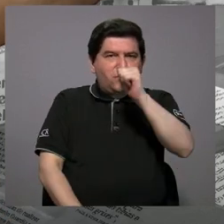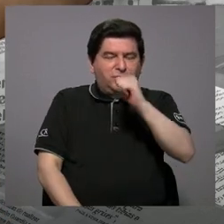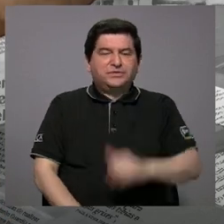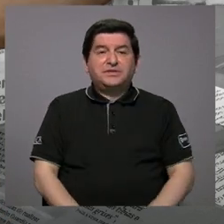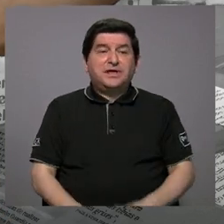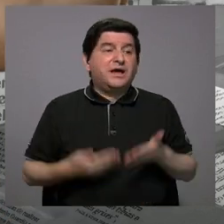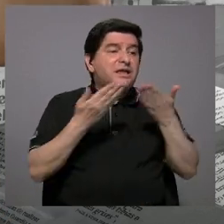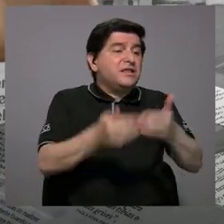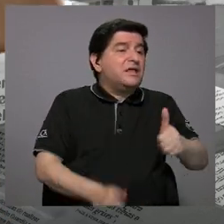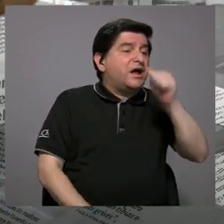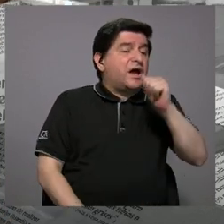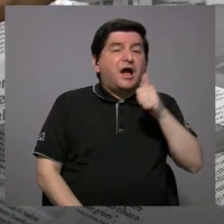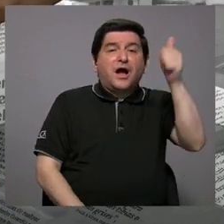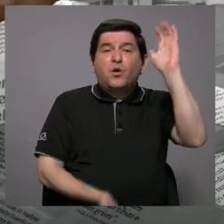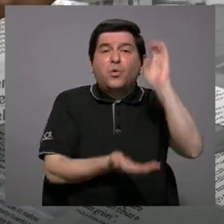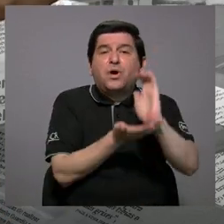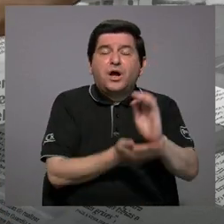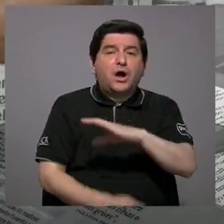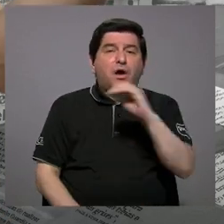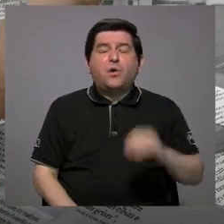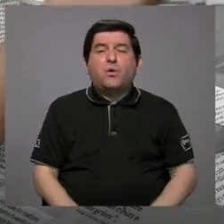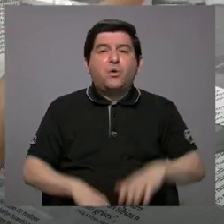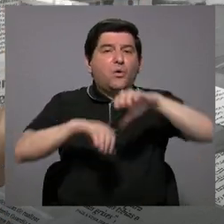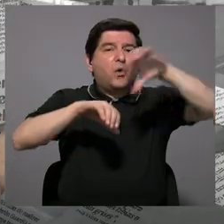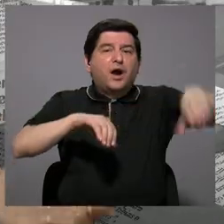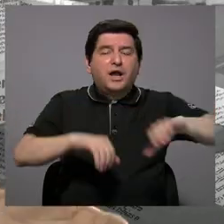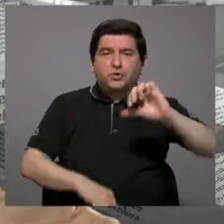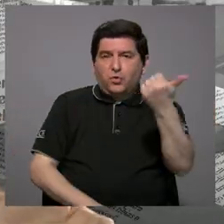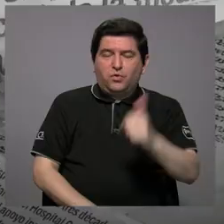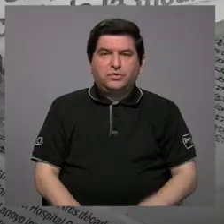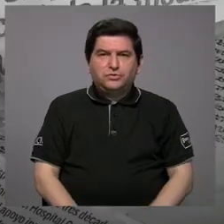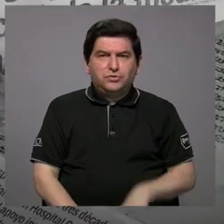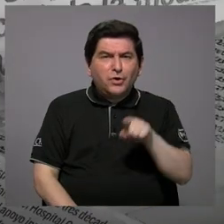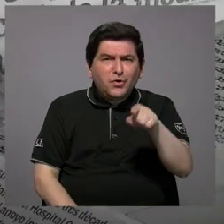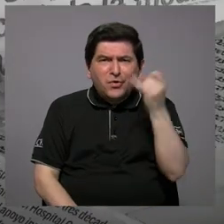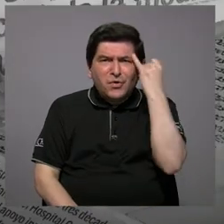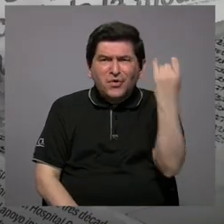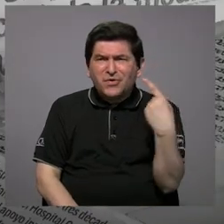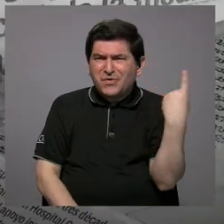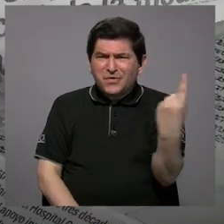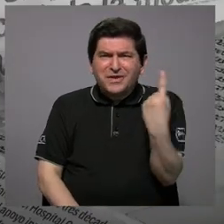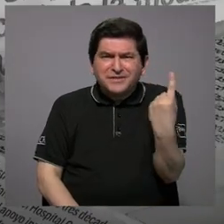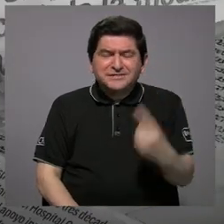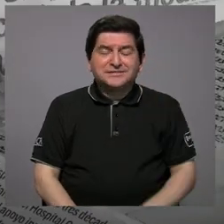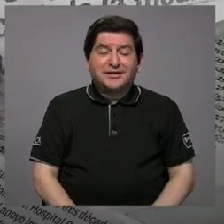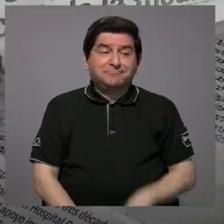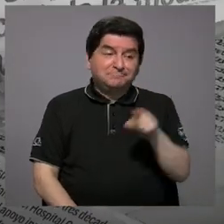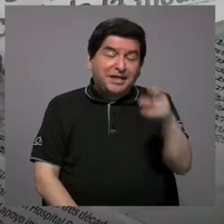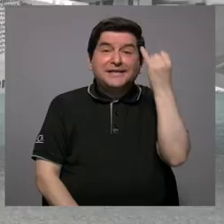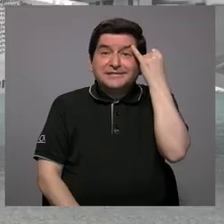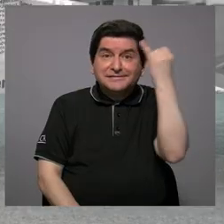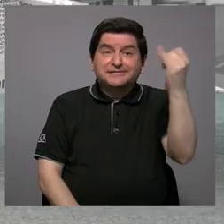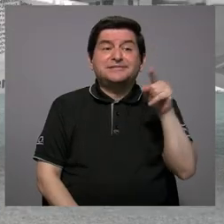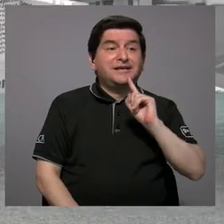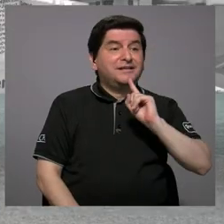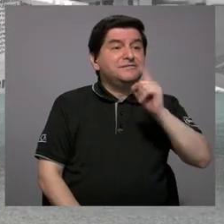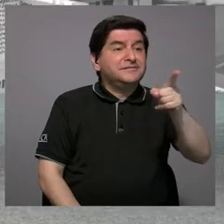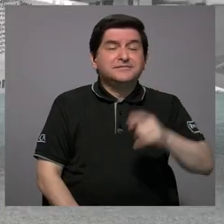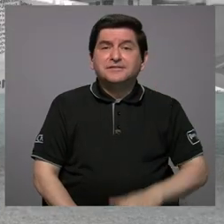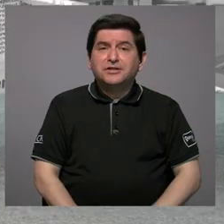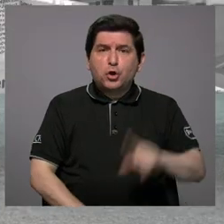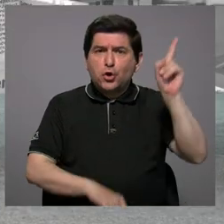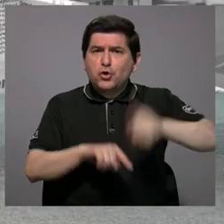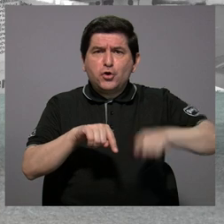darle agua a la juelita o al cantón que sigue. Pero solamente bajo esa afirmación. Ese es el argumento de ellos, de que